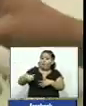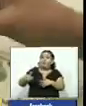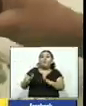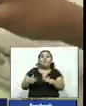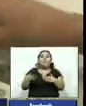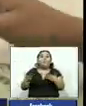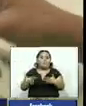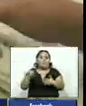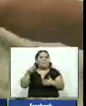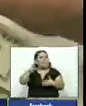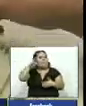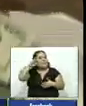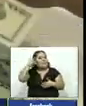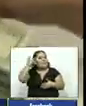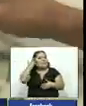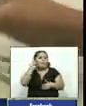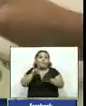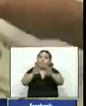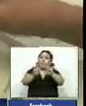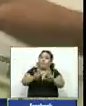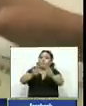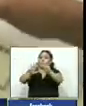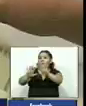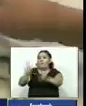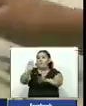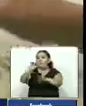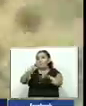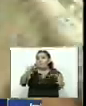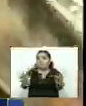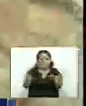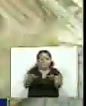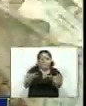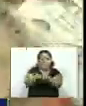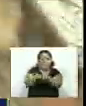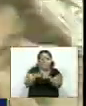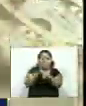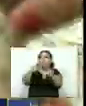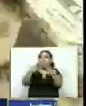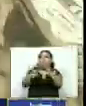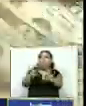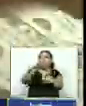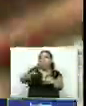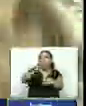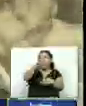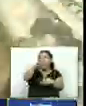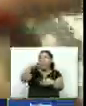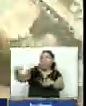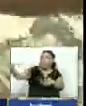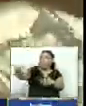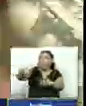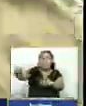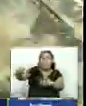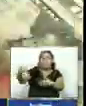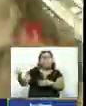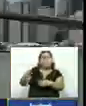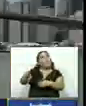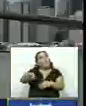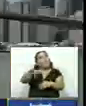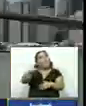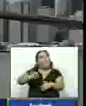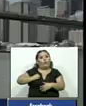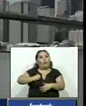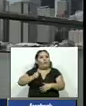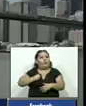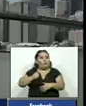Unidos representan el 95% del total el segundo país con más montos de envíos es Canadá quienes